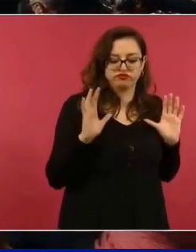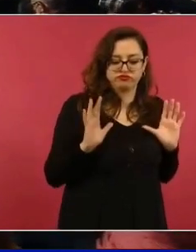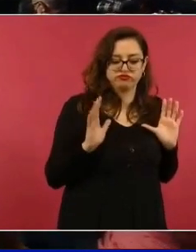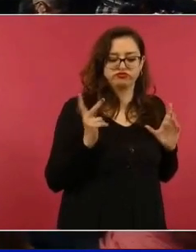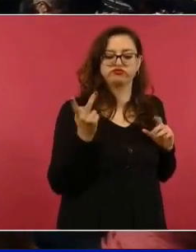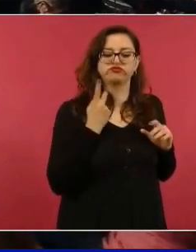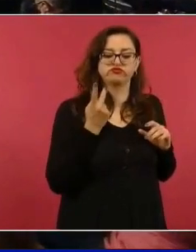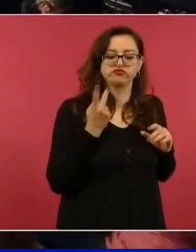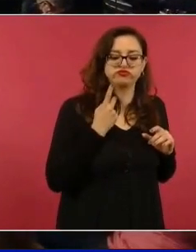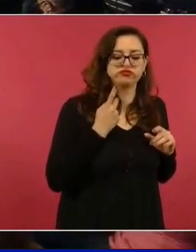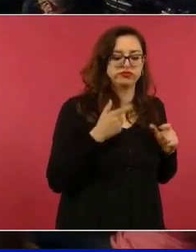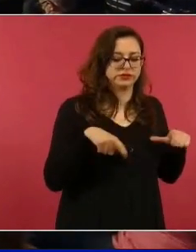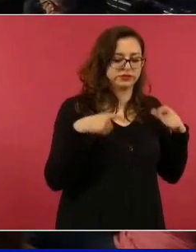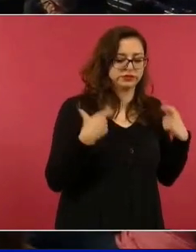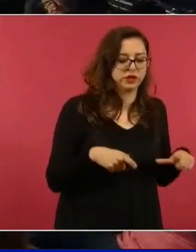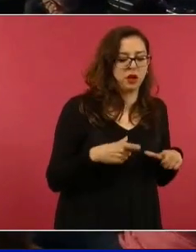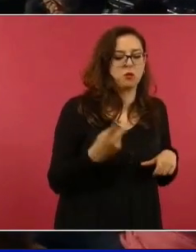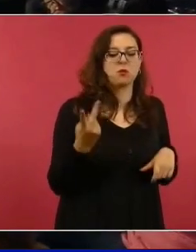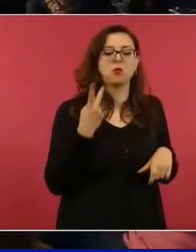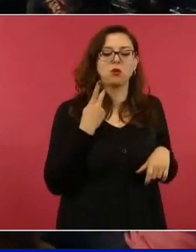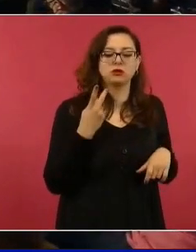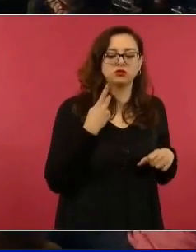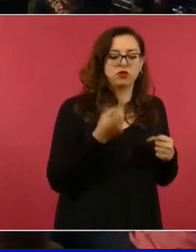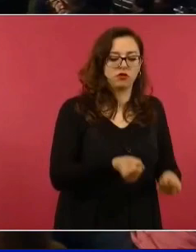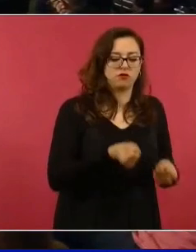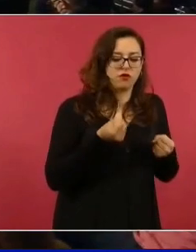económico y del poder político.